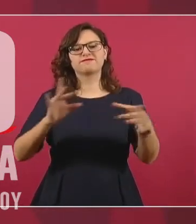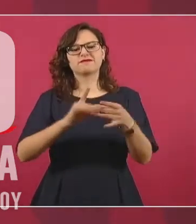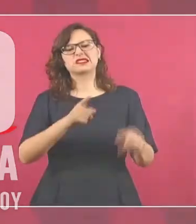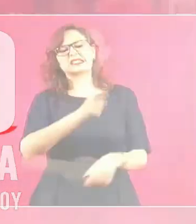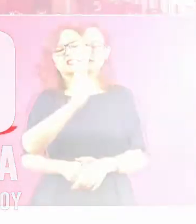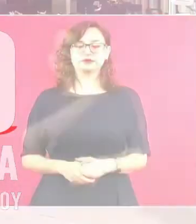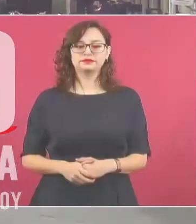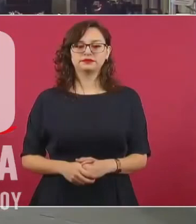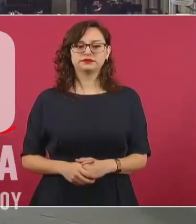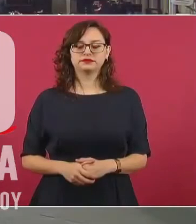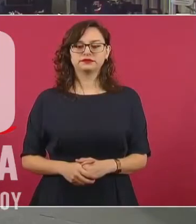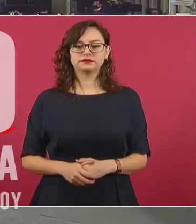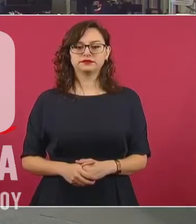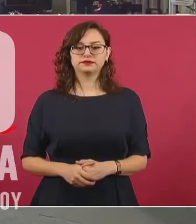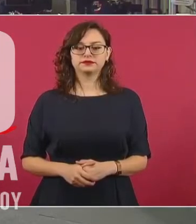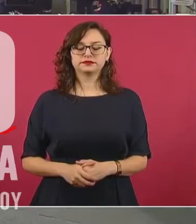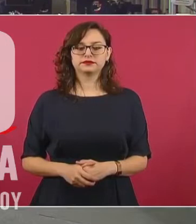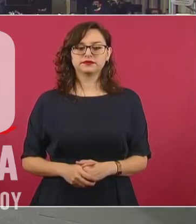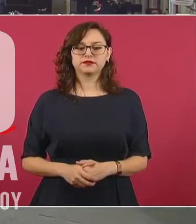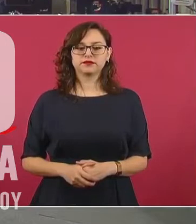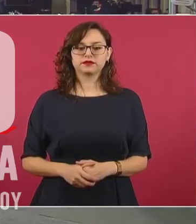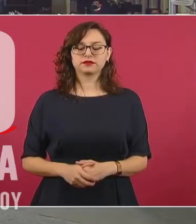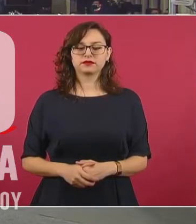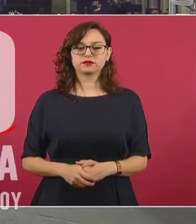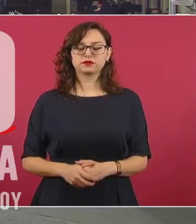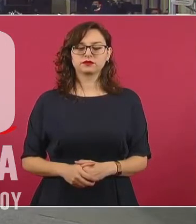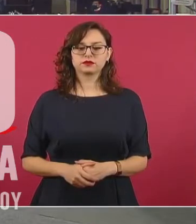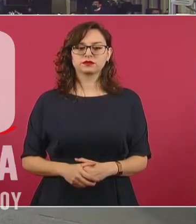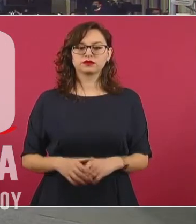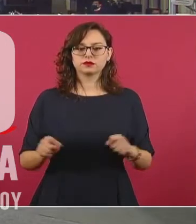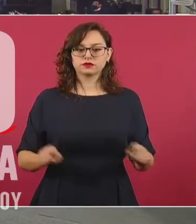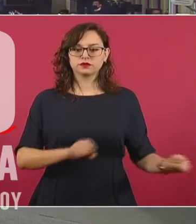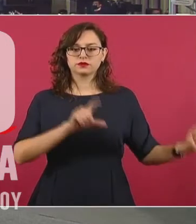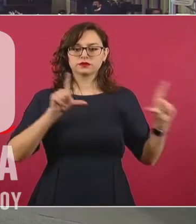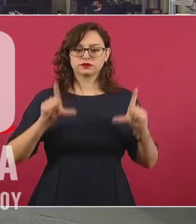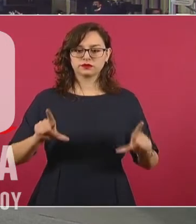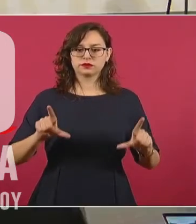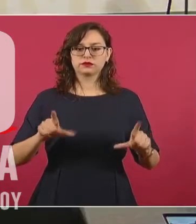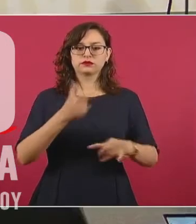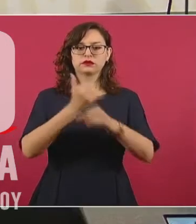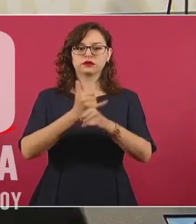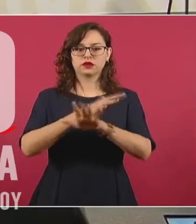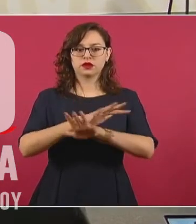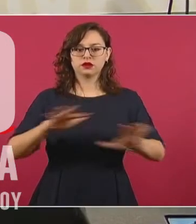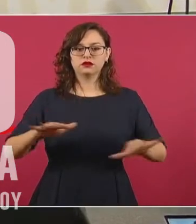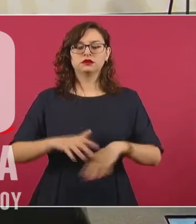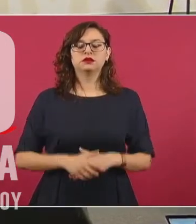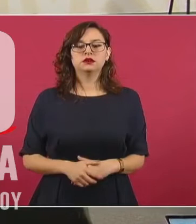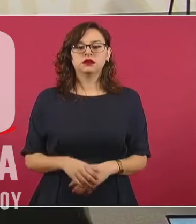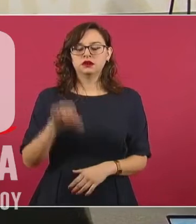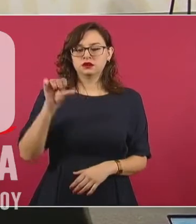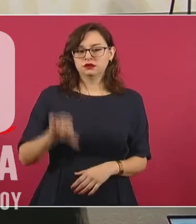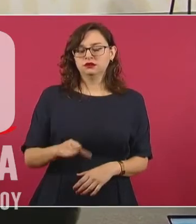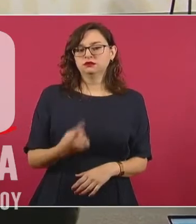caso. Les informo a ustedes con la información hasta las una de la mañana del día de hoy,